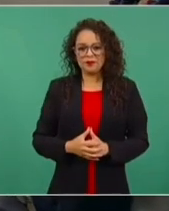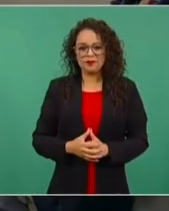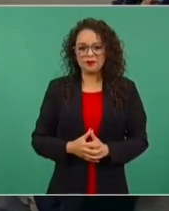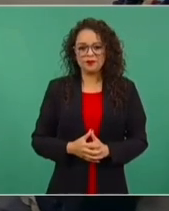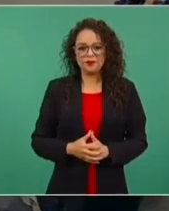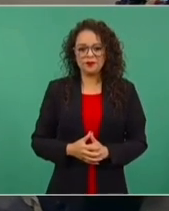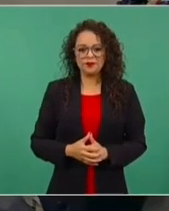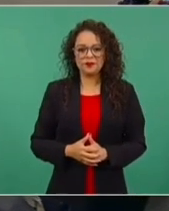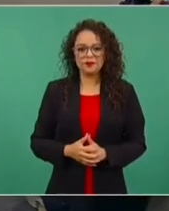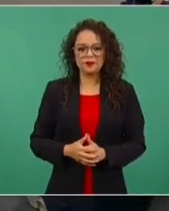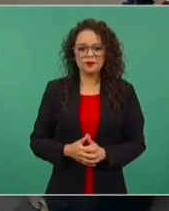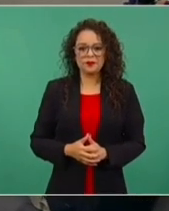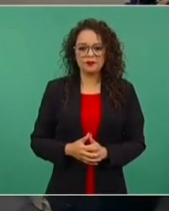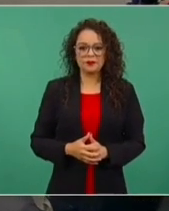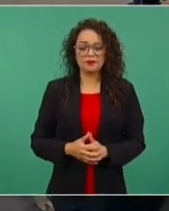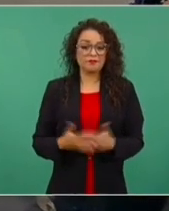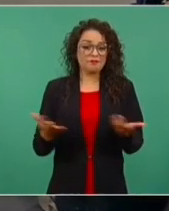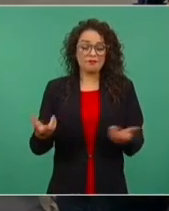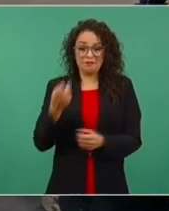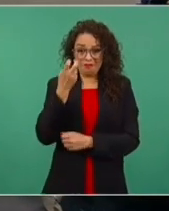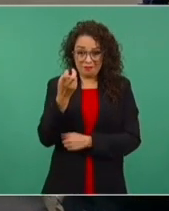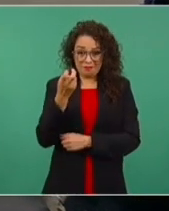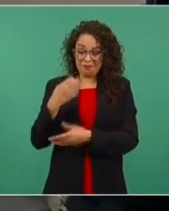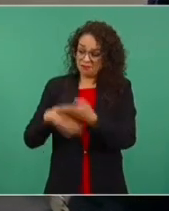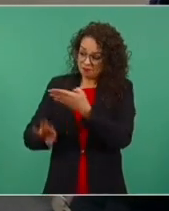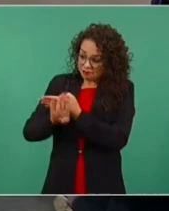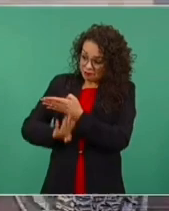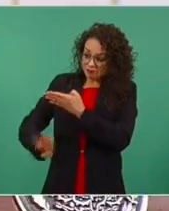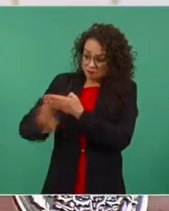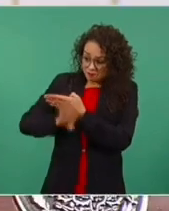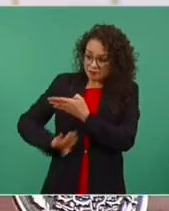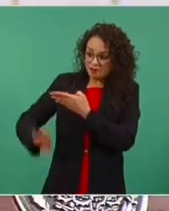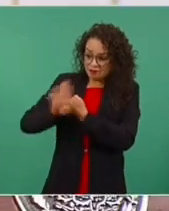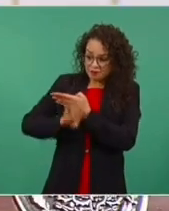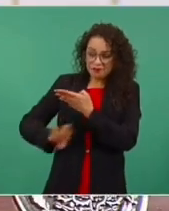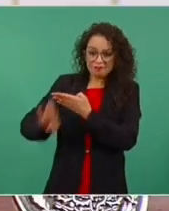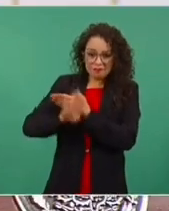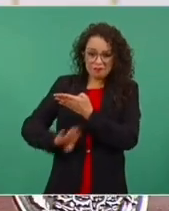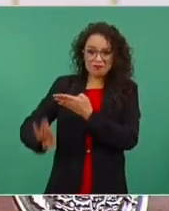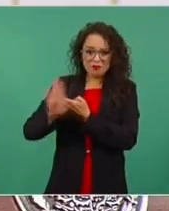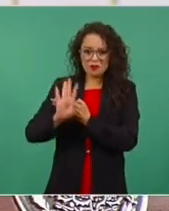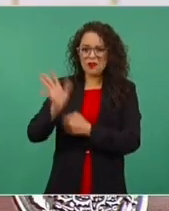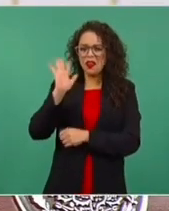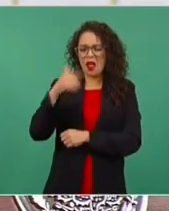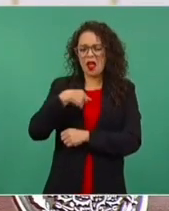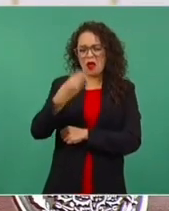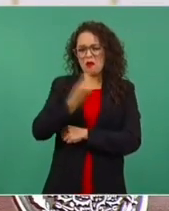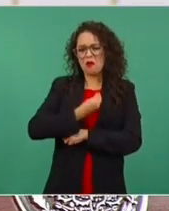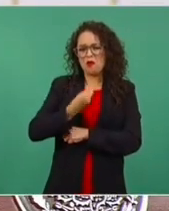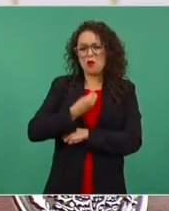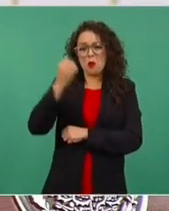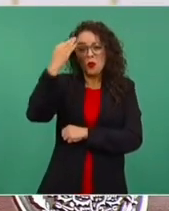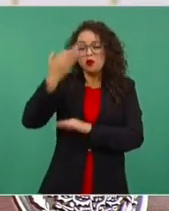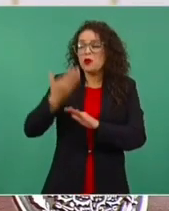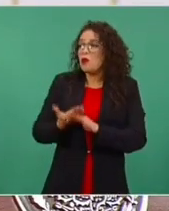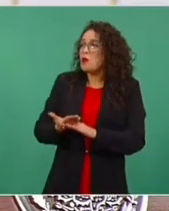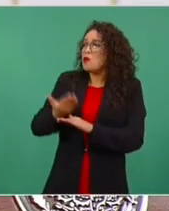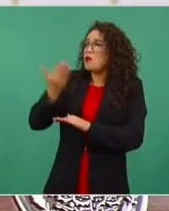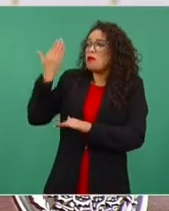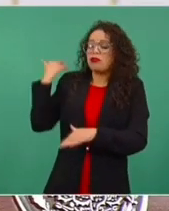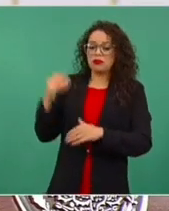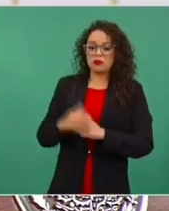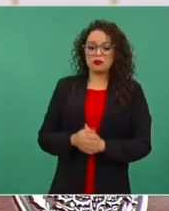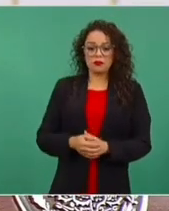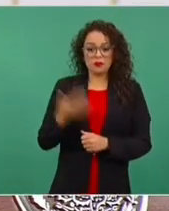Bueno, esto lo he padecido desde hace muchísimo tiempo. Yo vivía yo en un departamento, en